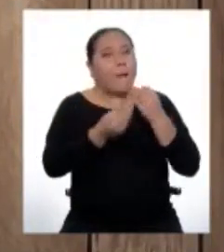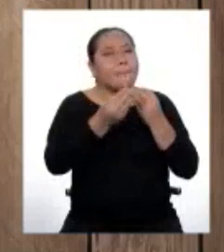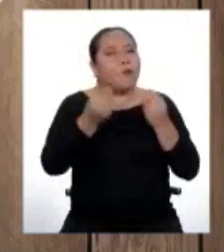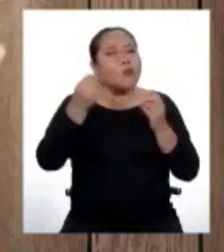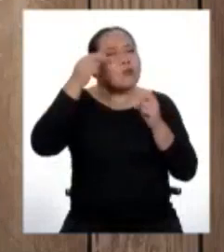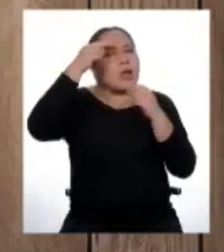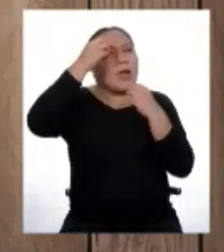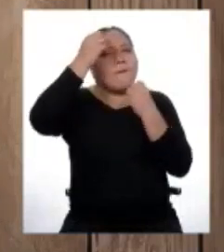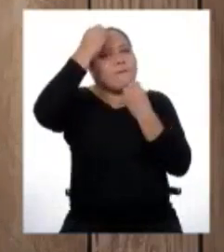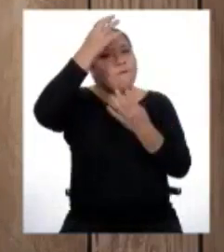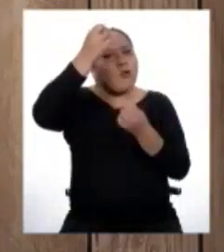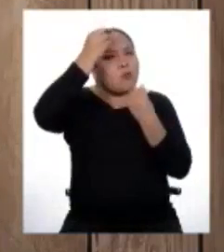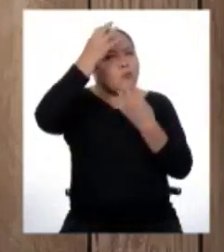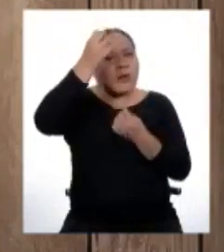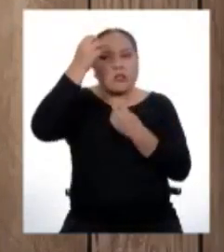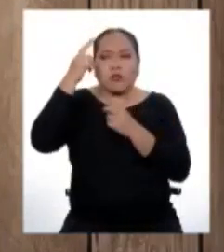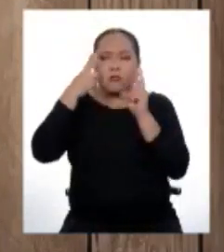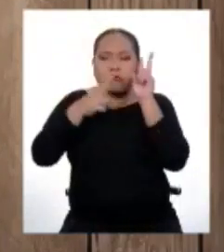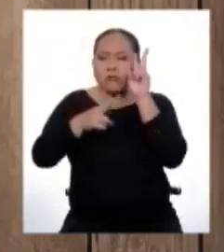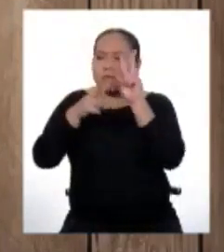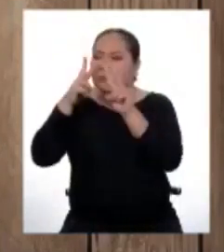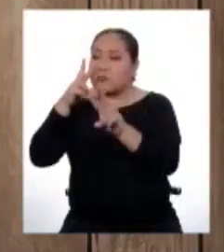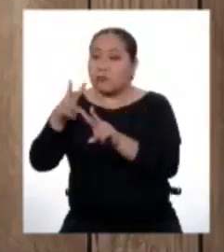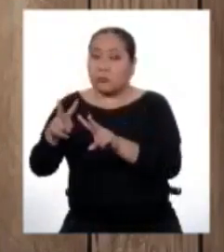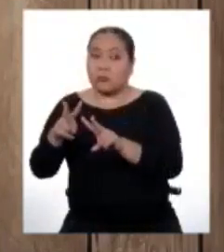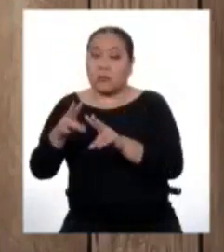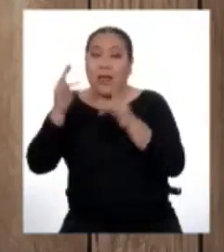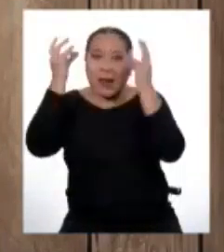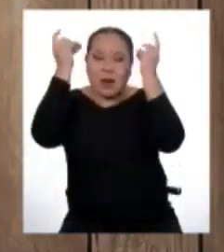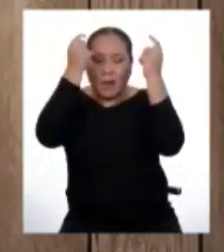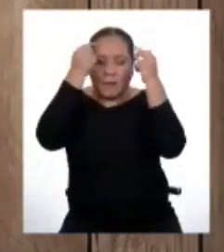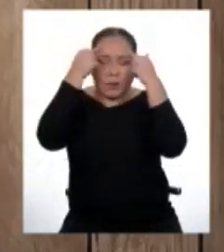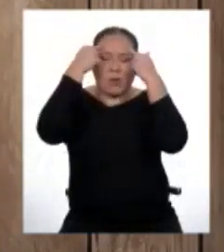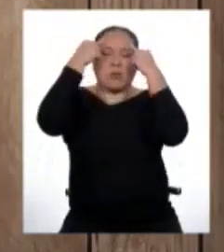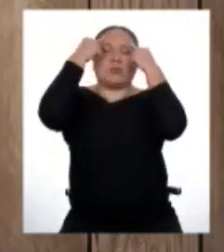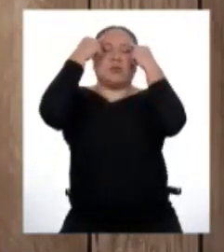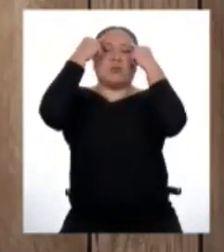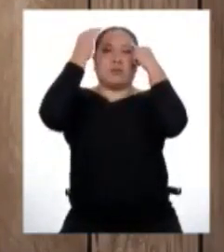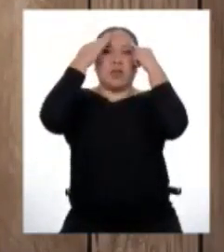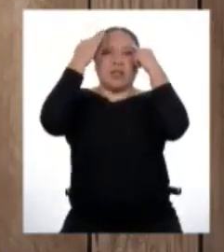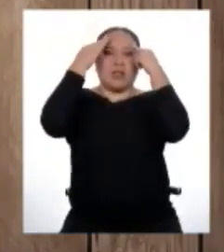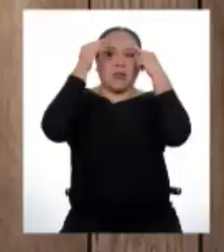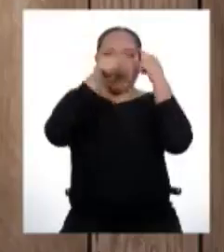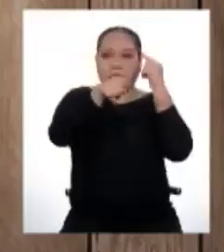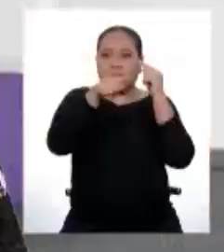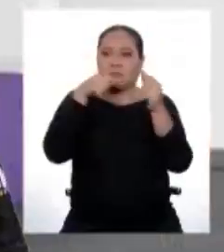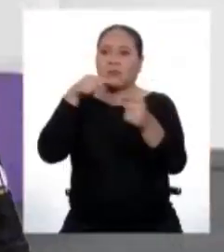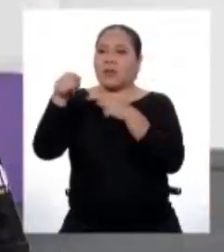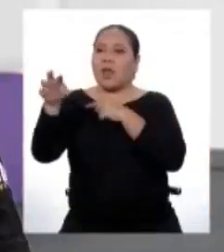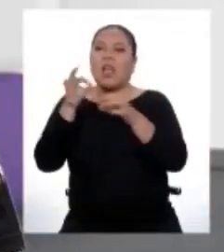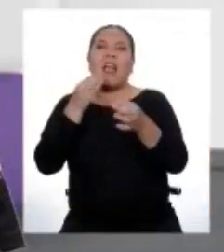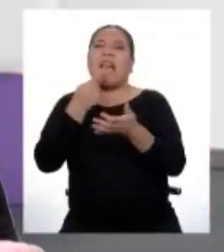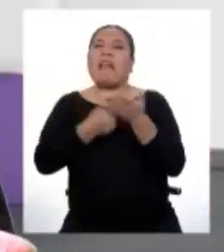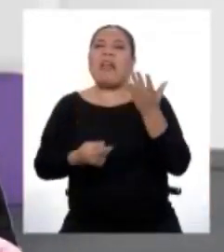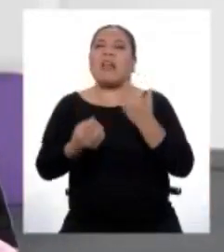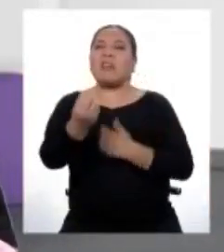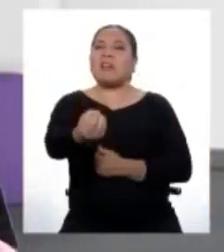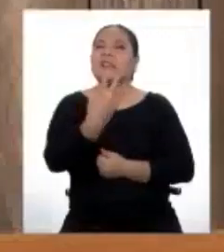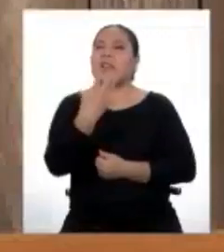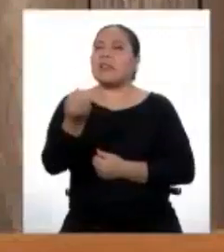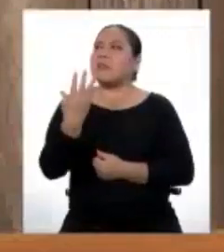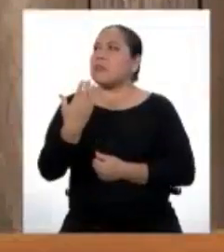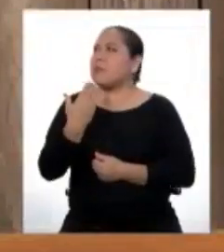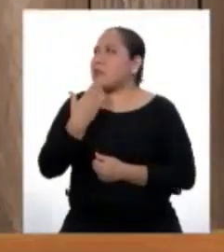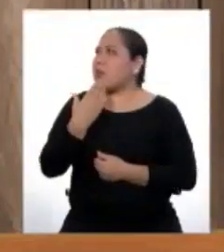que vemos en todos lados, tenemos que ser muy ágiles para reconocer qué nos quieren decir. ¿Qué nos quiere decir quién?